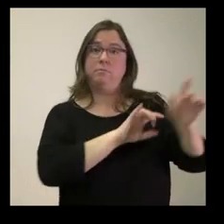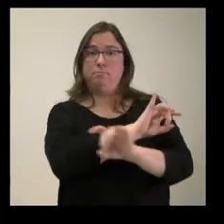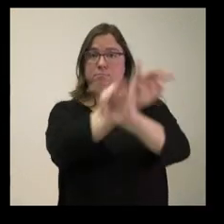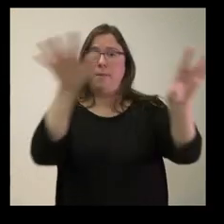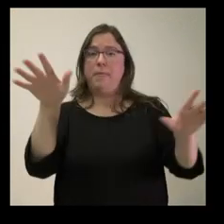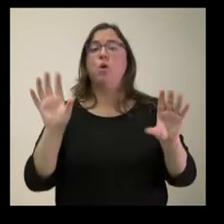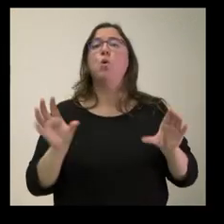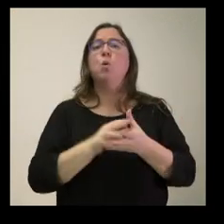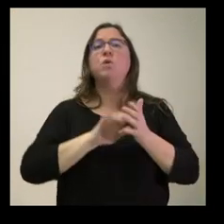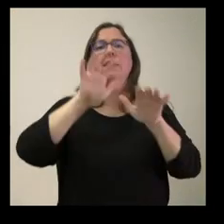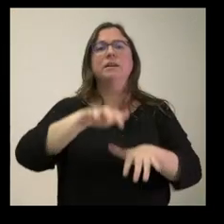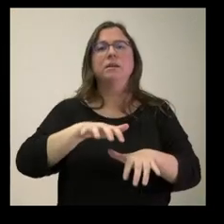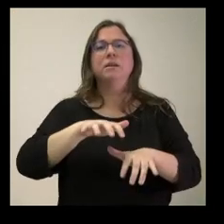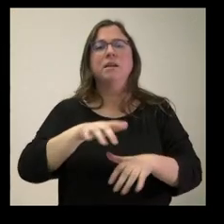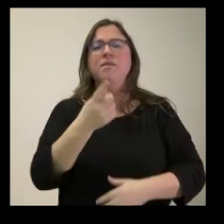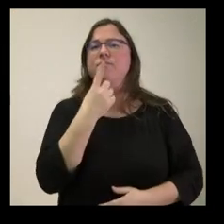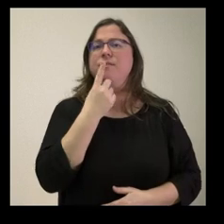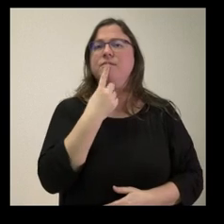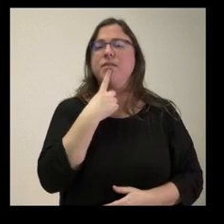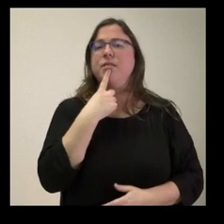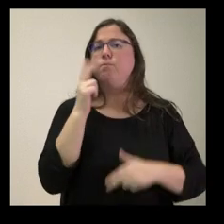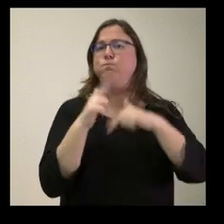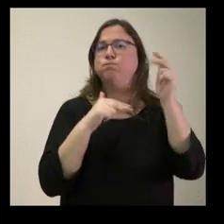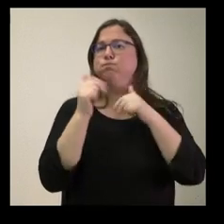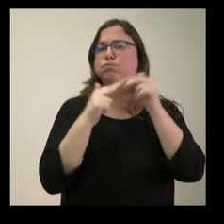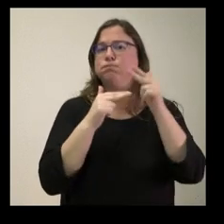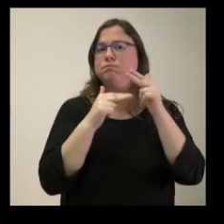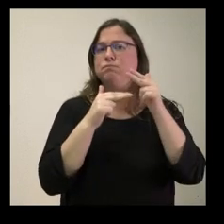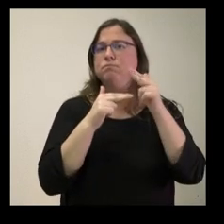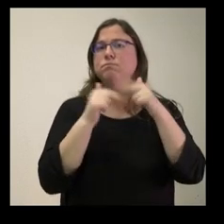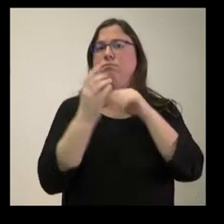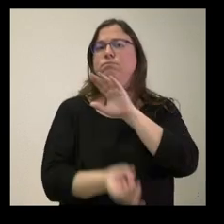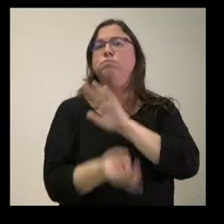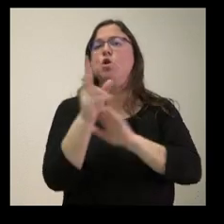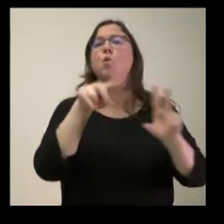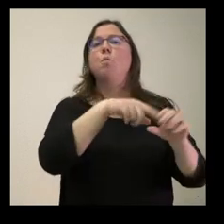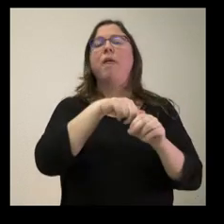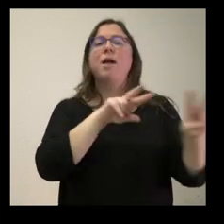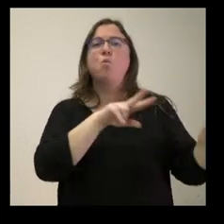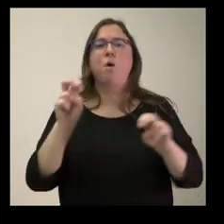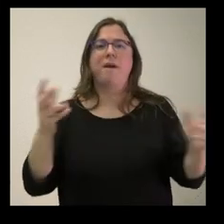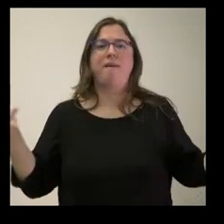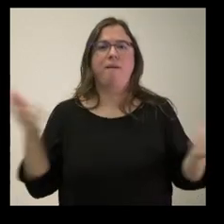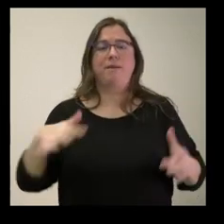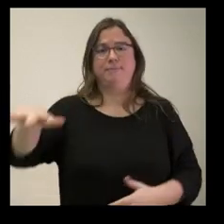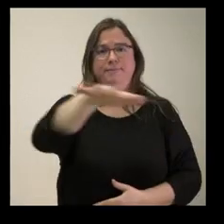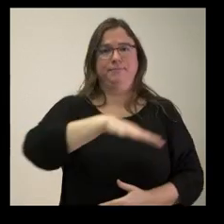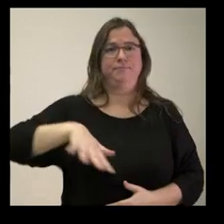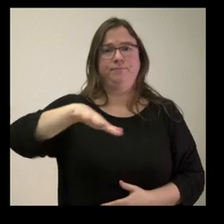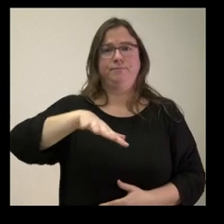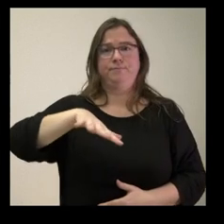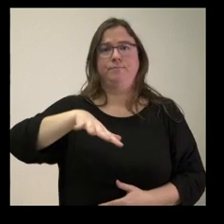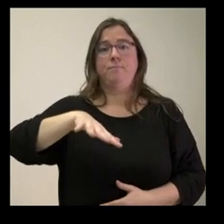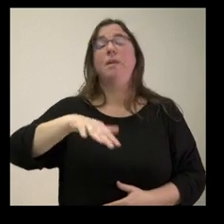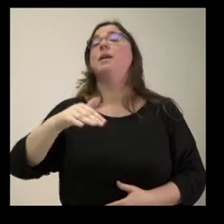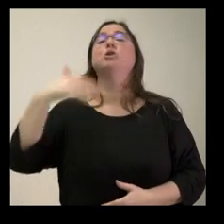Junta de Castilla y León, se dice que se van a construir o a generar nuevas plazas de emergencia dentro de la red regional en Soria y